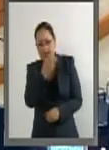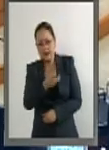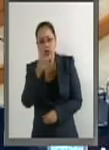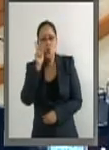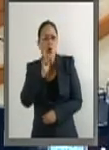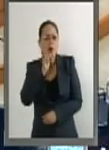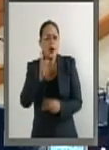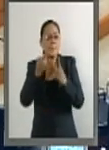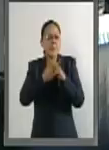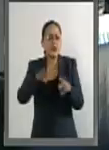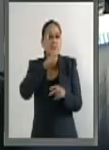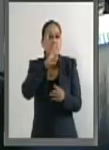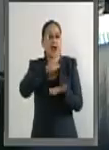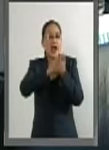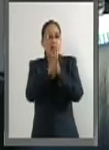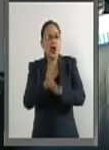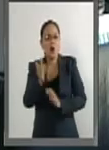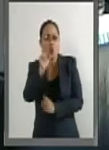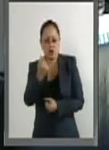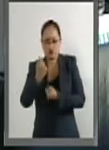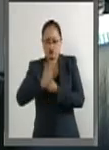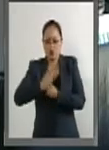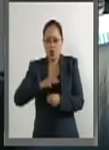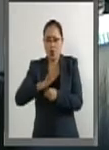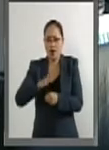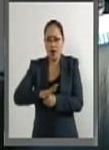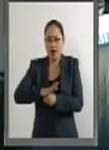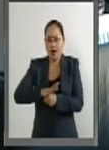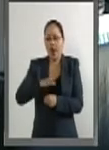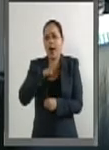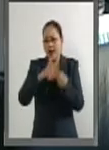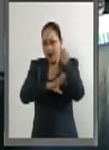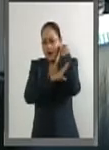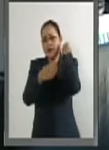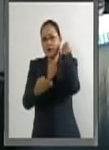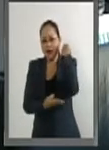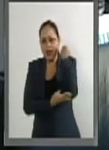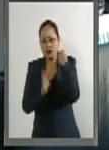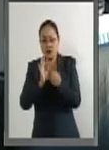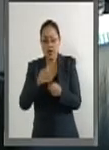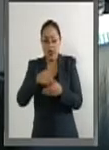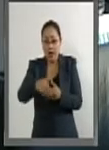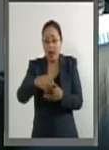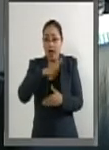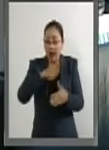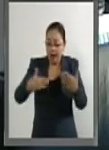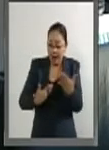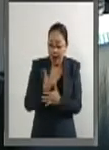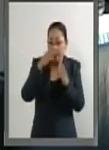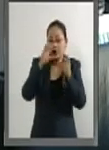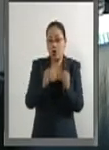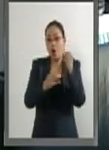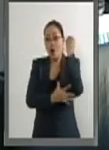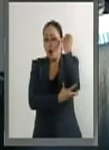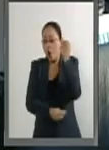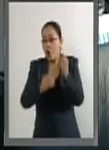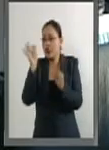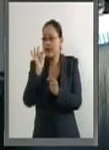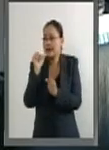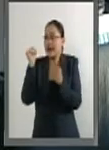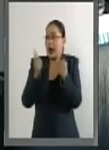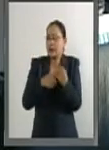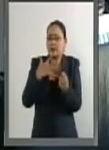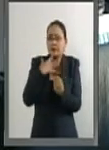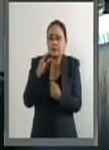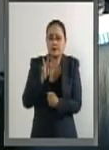empieza a ser mamá desde que sabes que estás embarazada y no importa si llegas a perder a tu bebé y todavía era nada más un pedacito